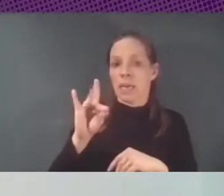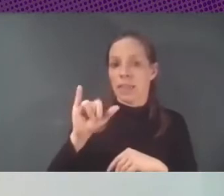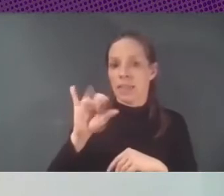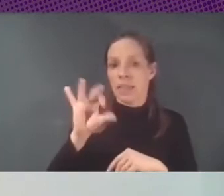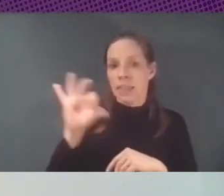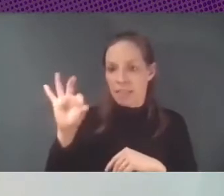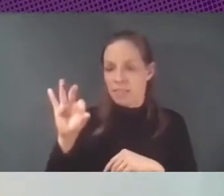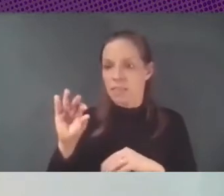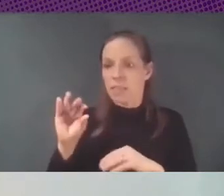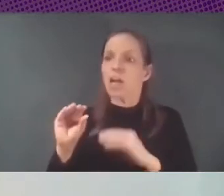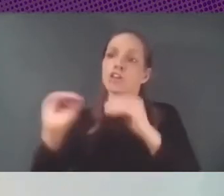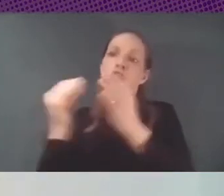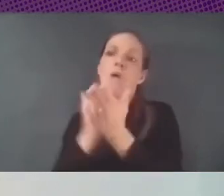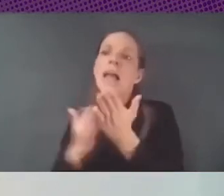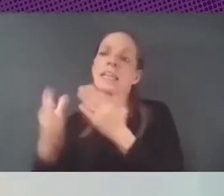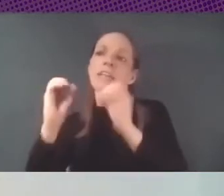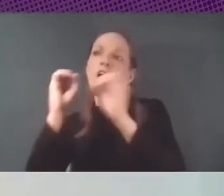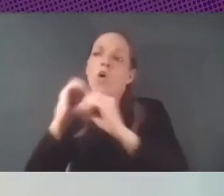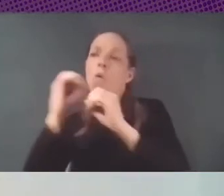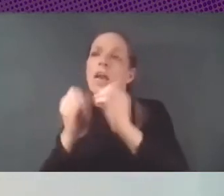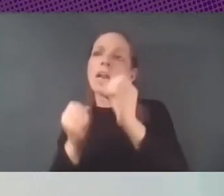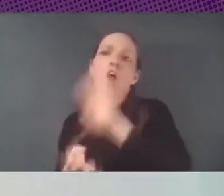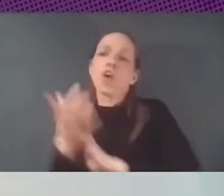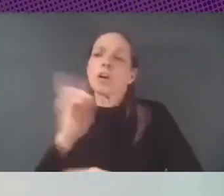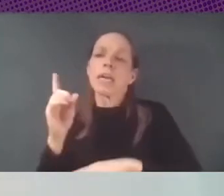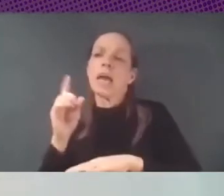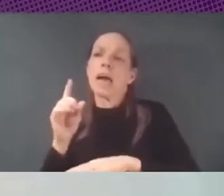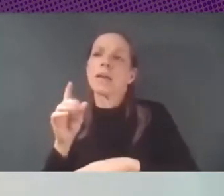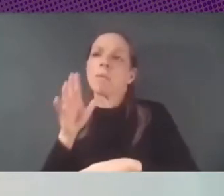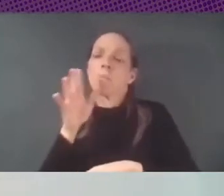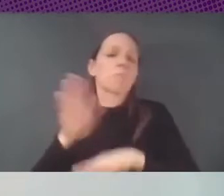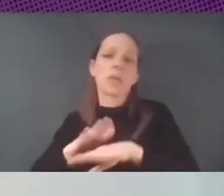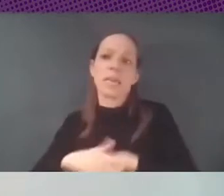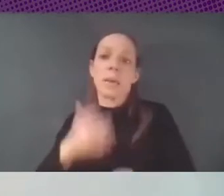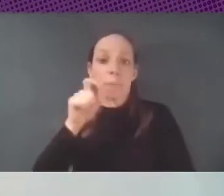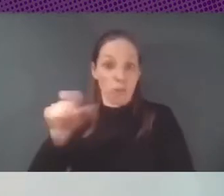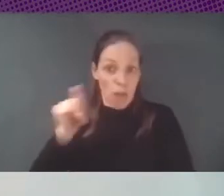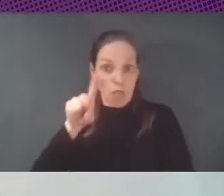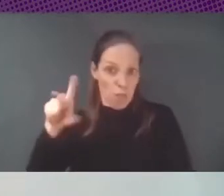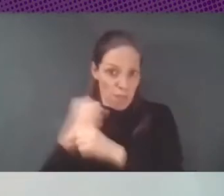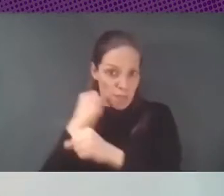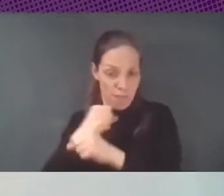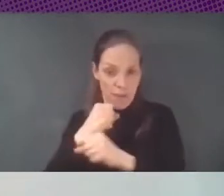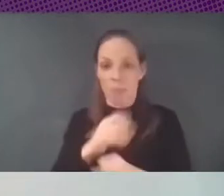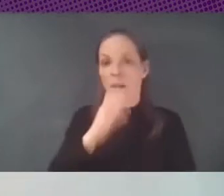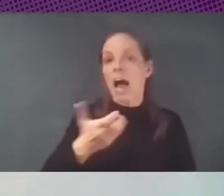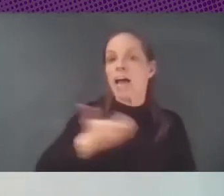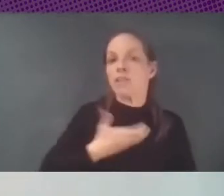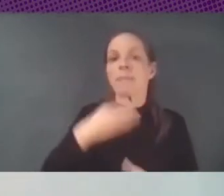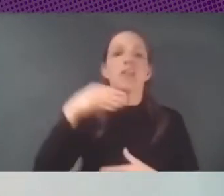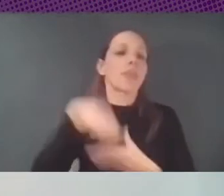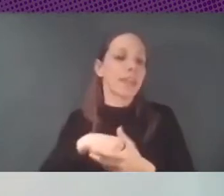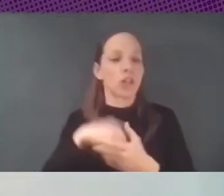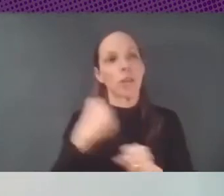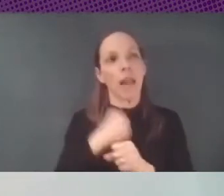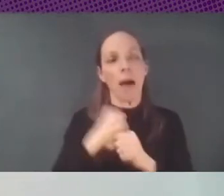a Google? ¿por qué el administrador de sistemas que hay en cada ayuntamiento no crea una alternativa a